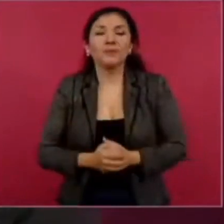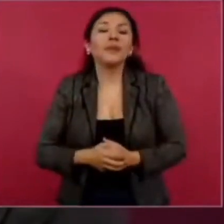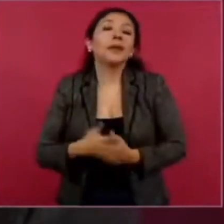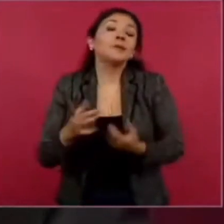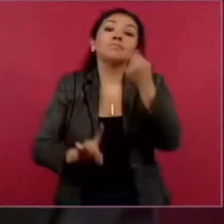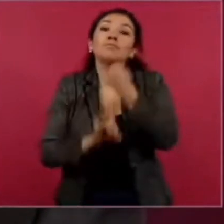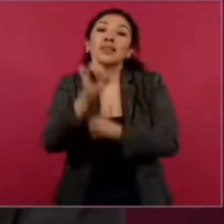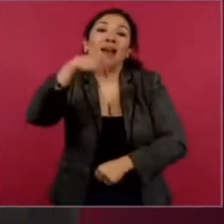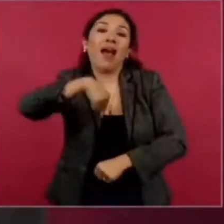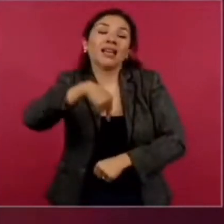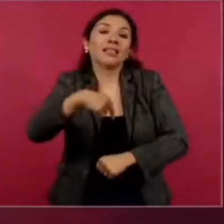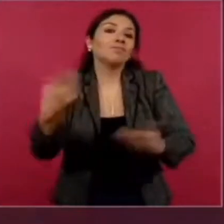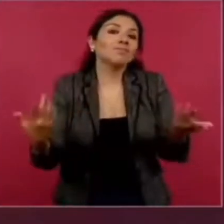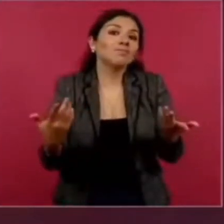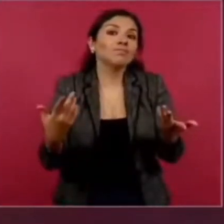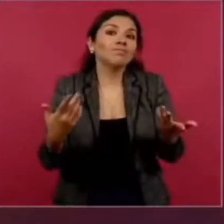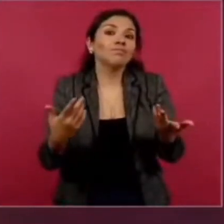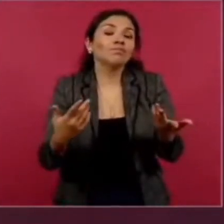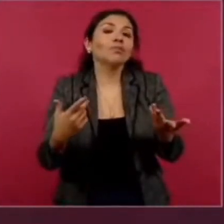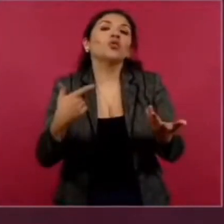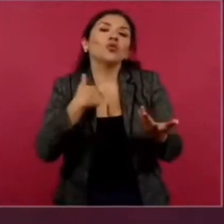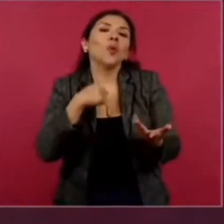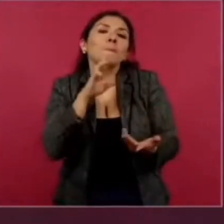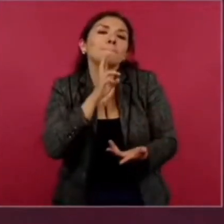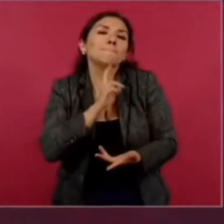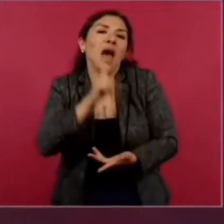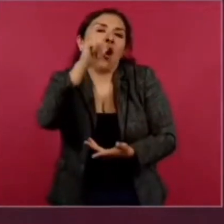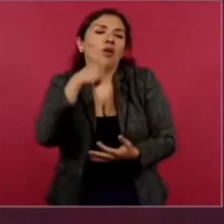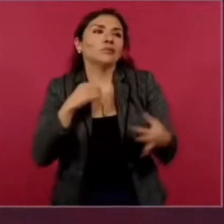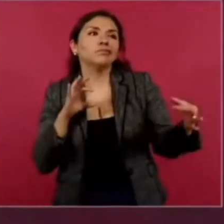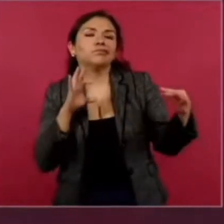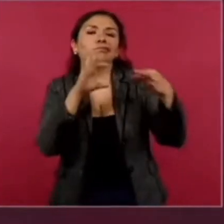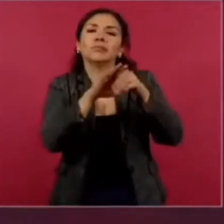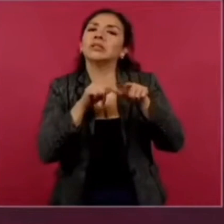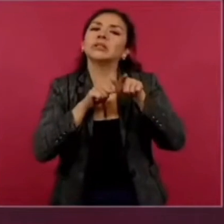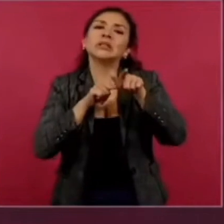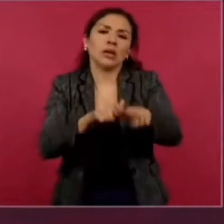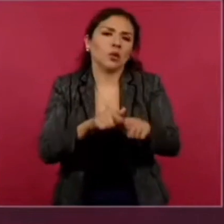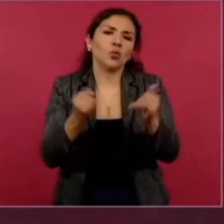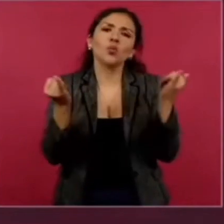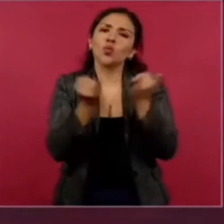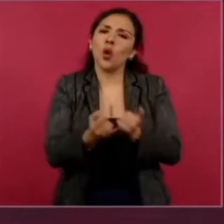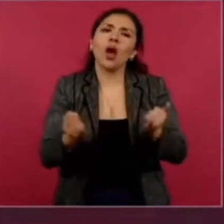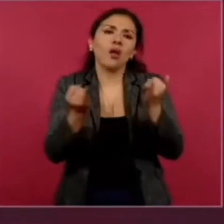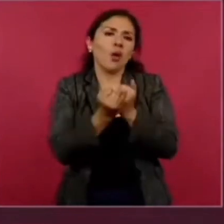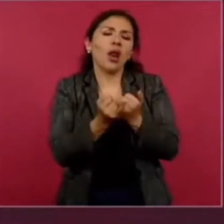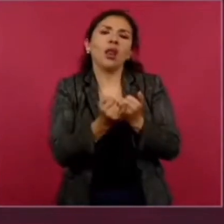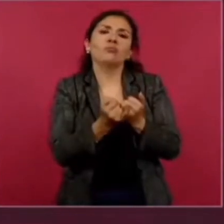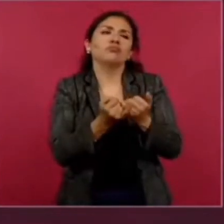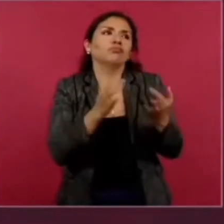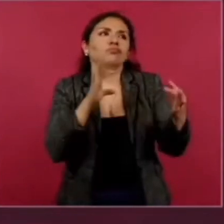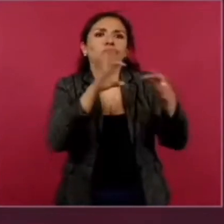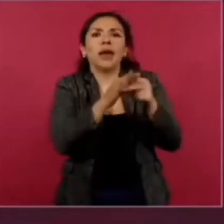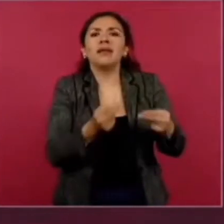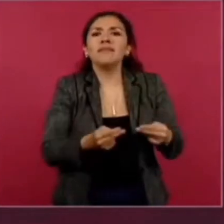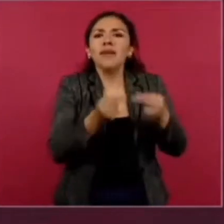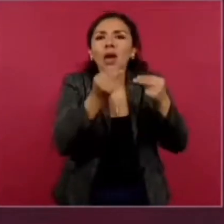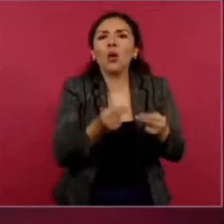circunstancias, nos conviene mantener la relación económica comercial